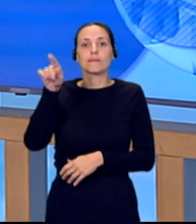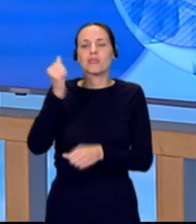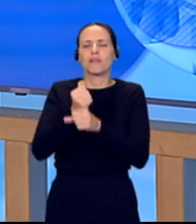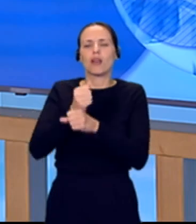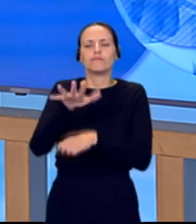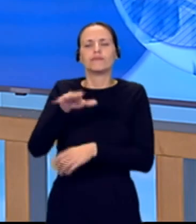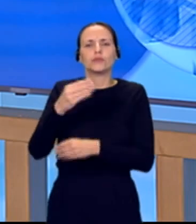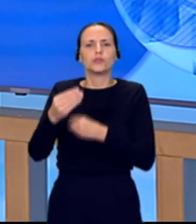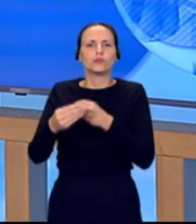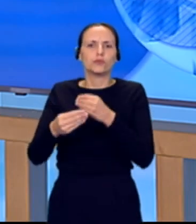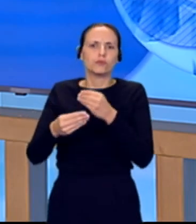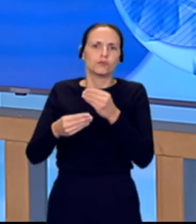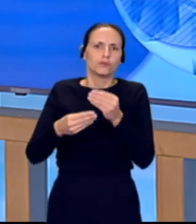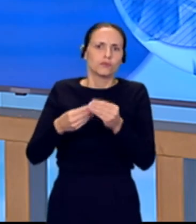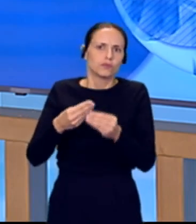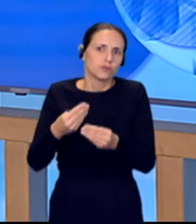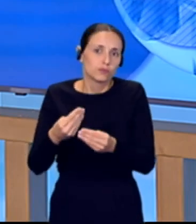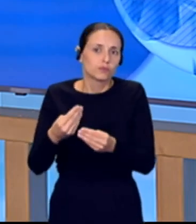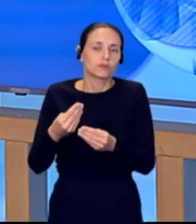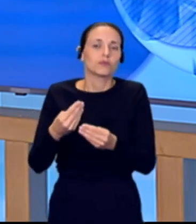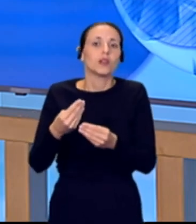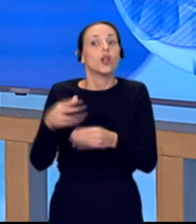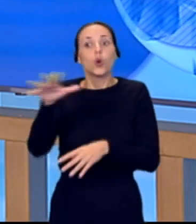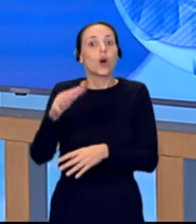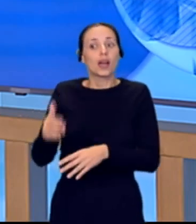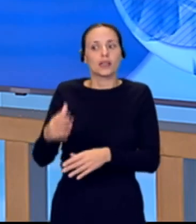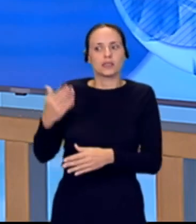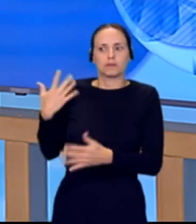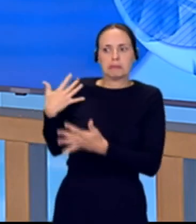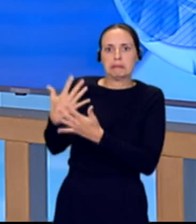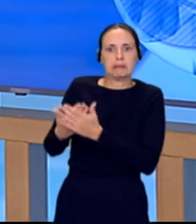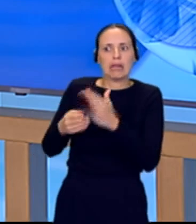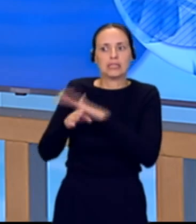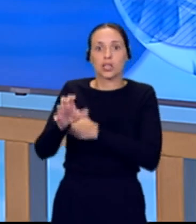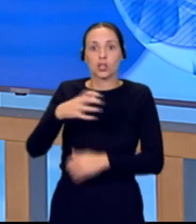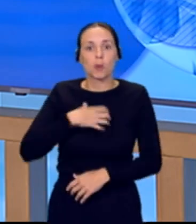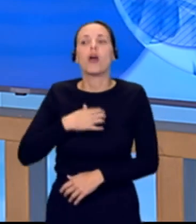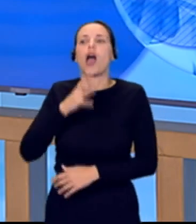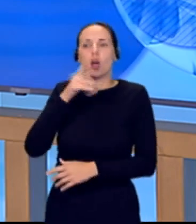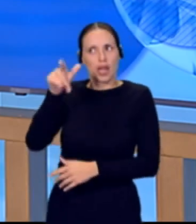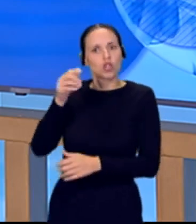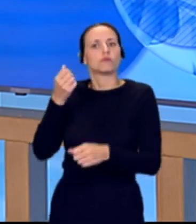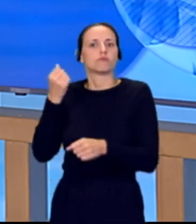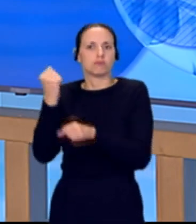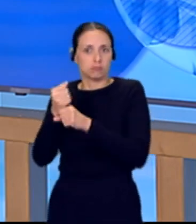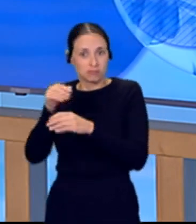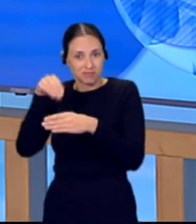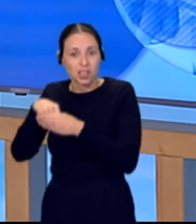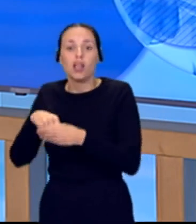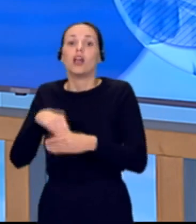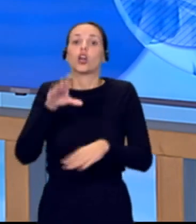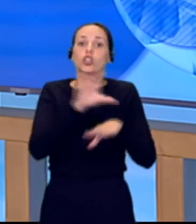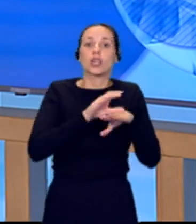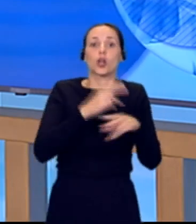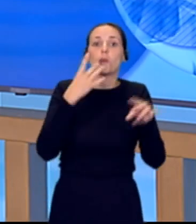ya ha pasado todo este tiempo y no se ha podido acceder. Hoy el consejero de Política Territorial, Manuel Miranda, mantendrá una